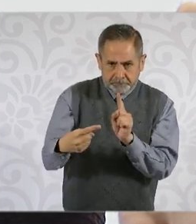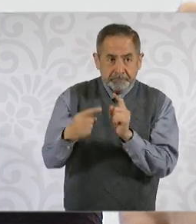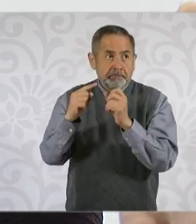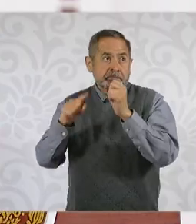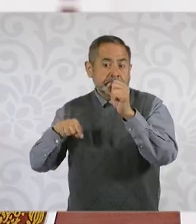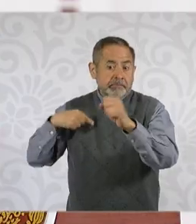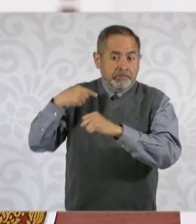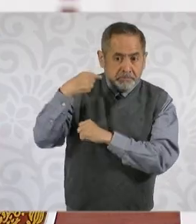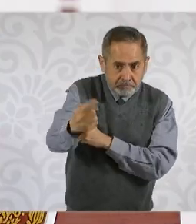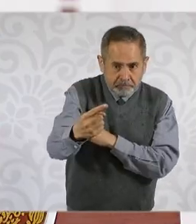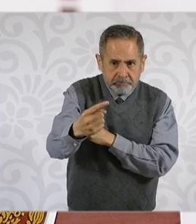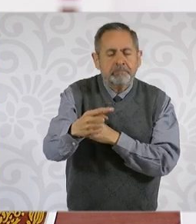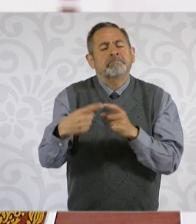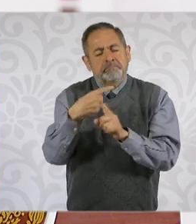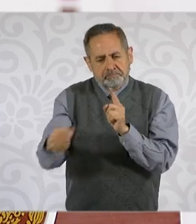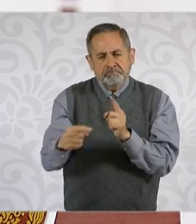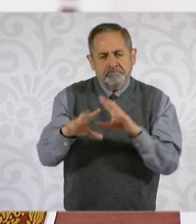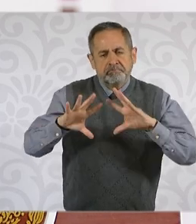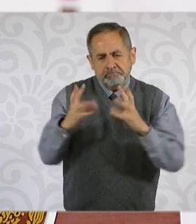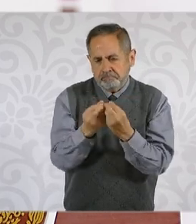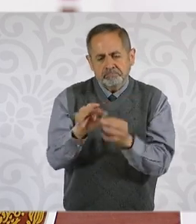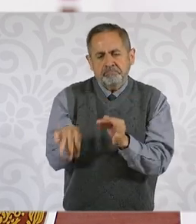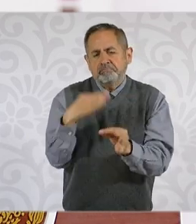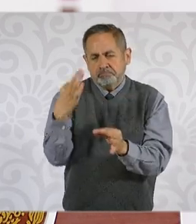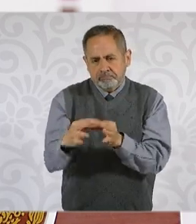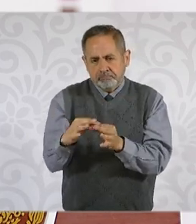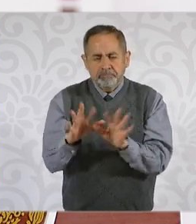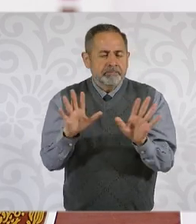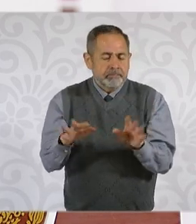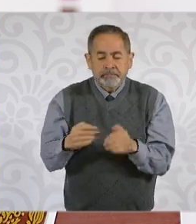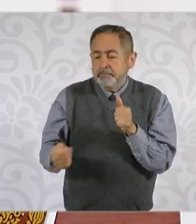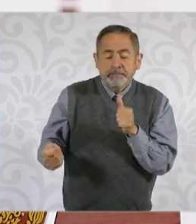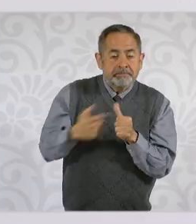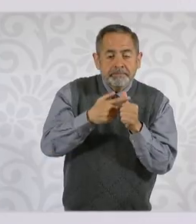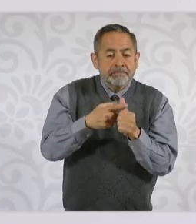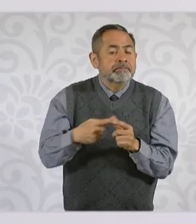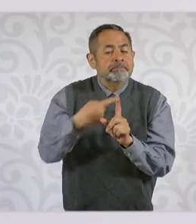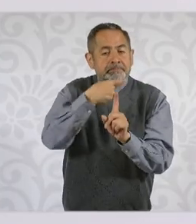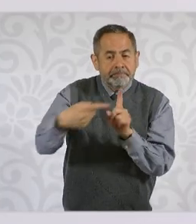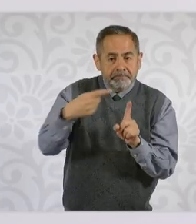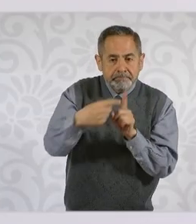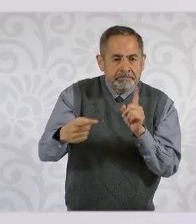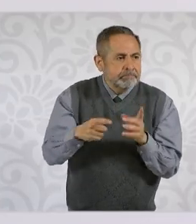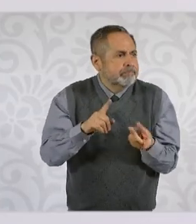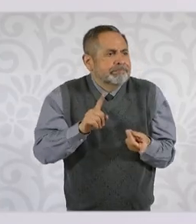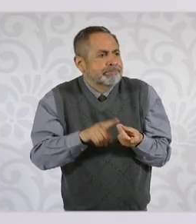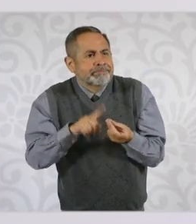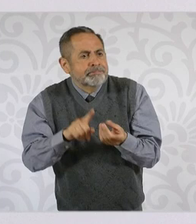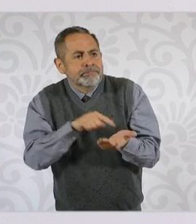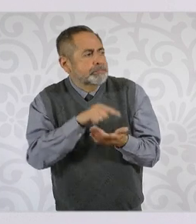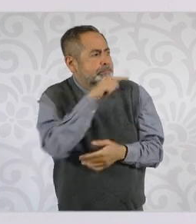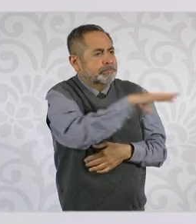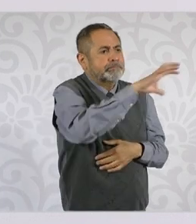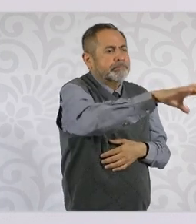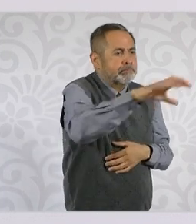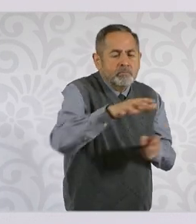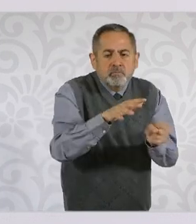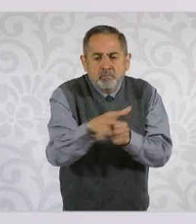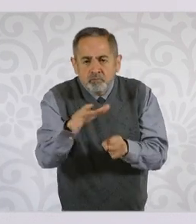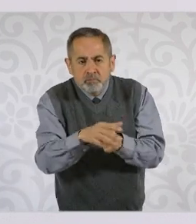la renovación de la mitad de los cargos que correspondan a cada especialización por materia.